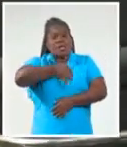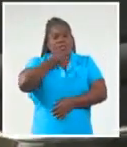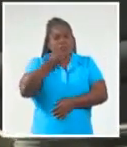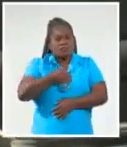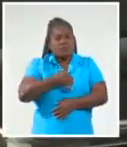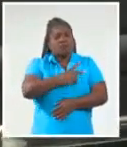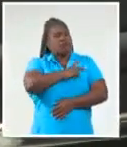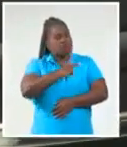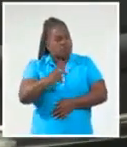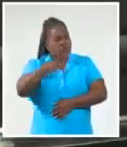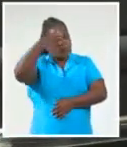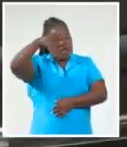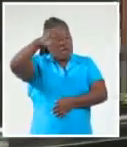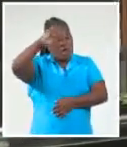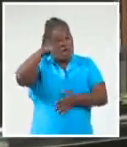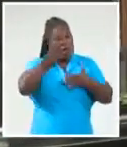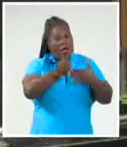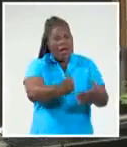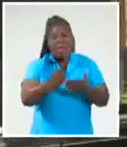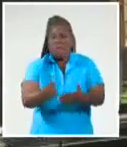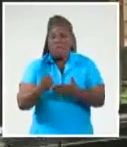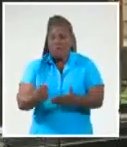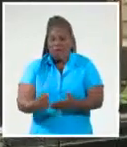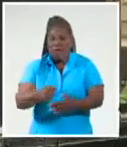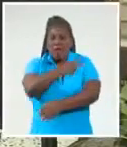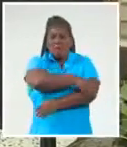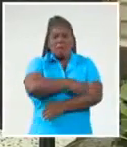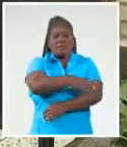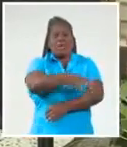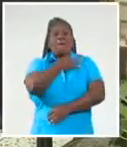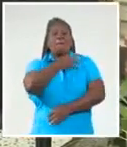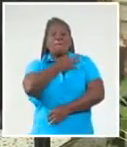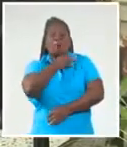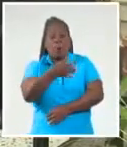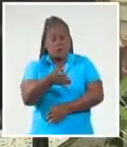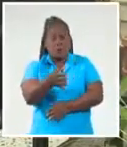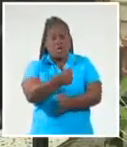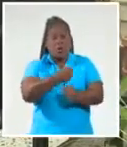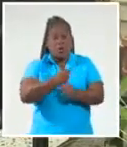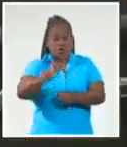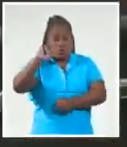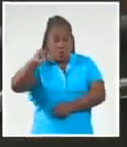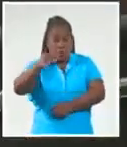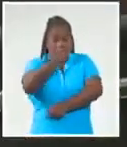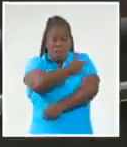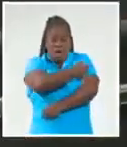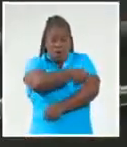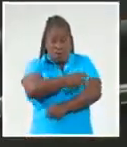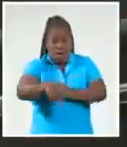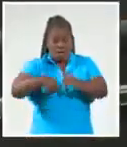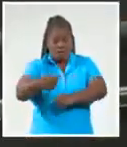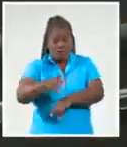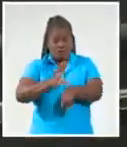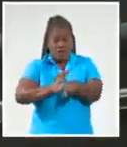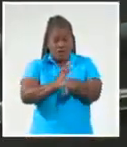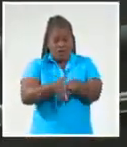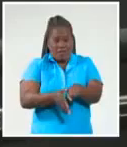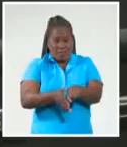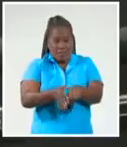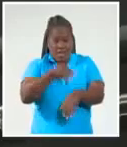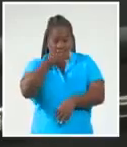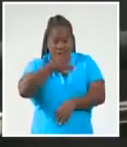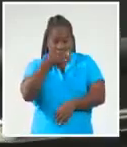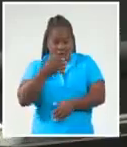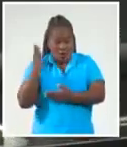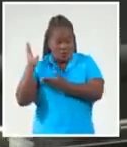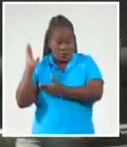Cuba de cooperar con los países más pobres en la utilización de sus vacunas anti-COVID-19. El activista de la